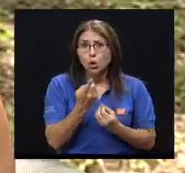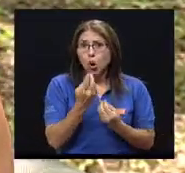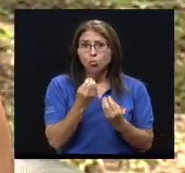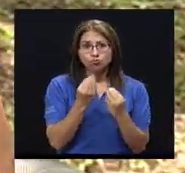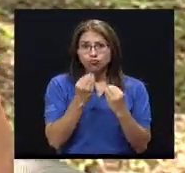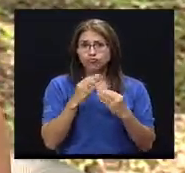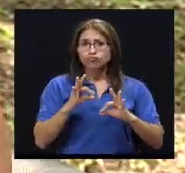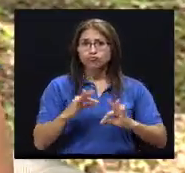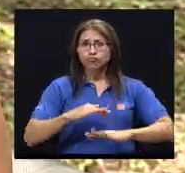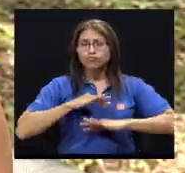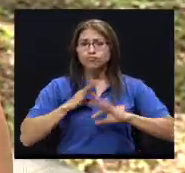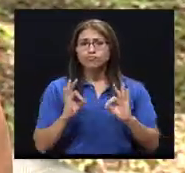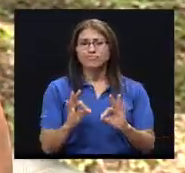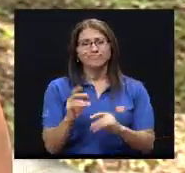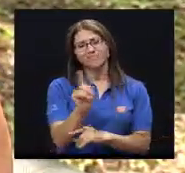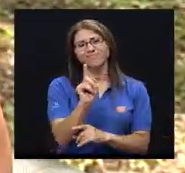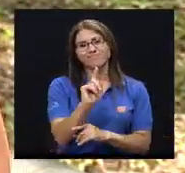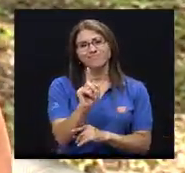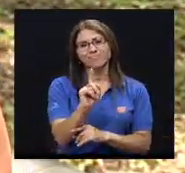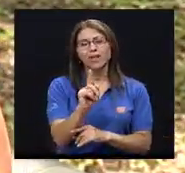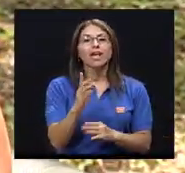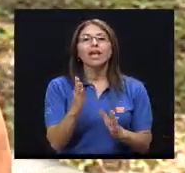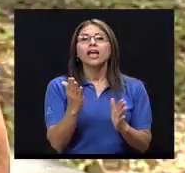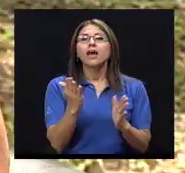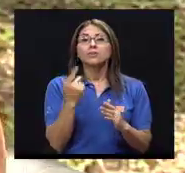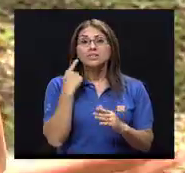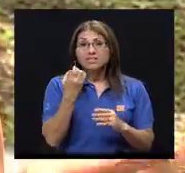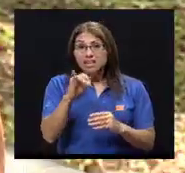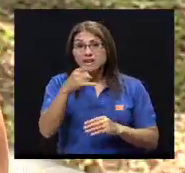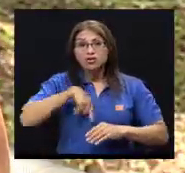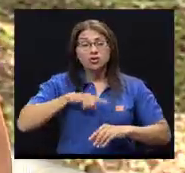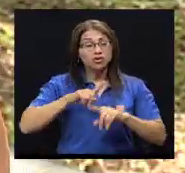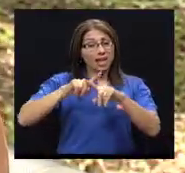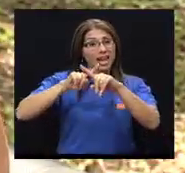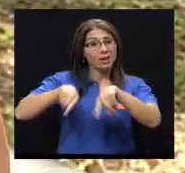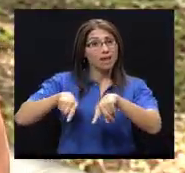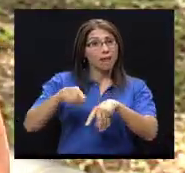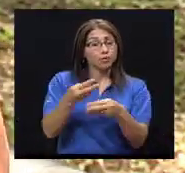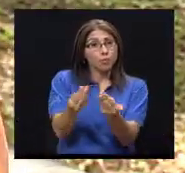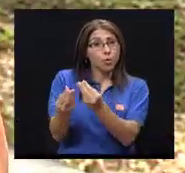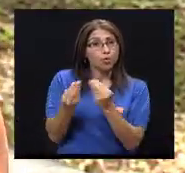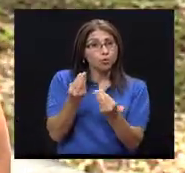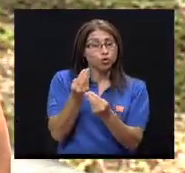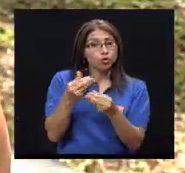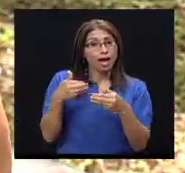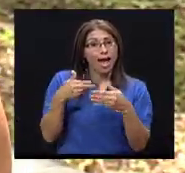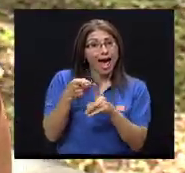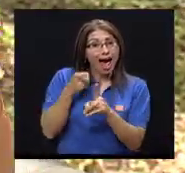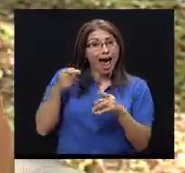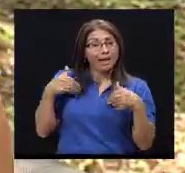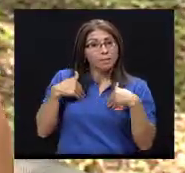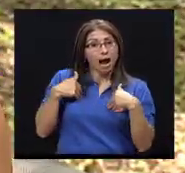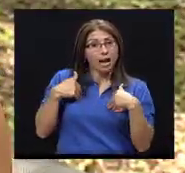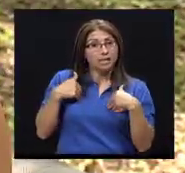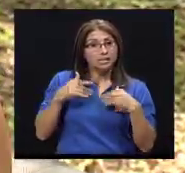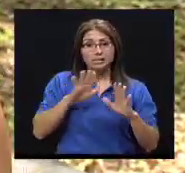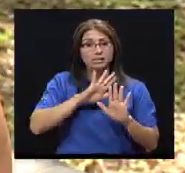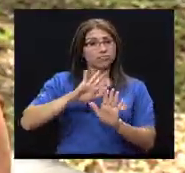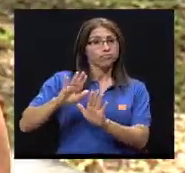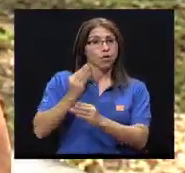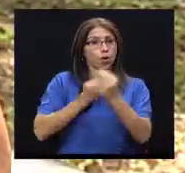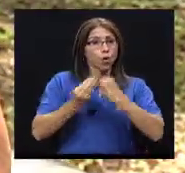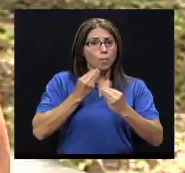hay ningún nutriente del que vayamos a estar deficientes por eliminar los productos de origen animal de la alimentación o de la dieta, por